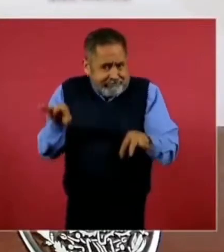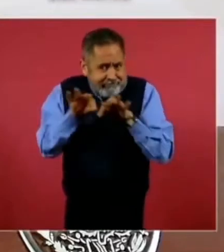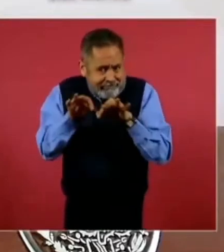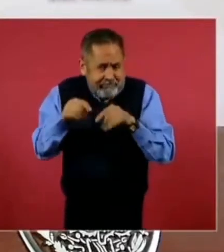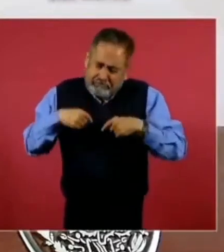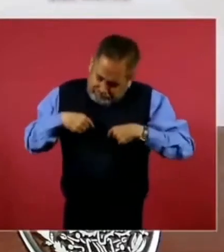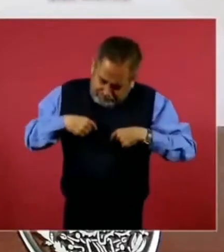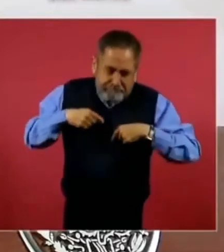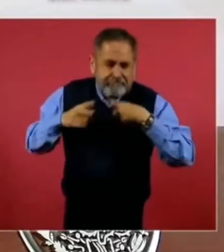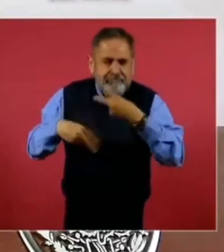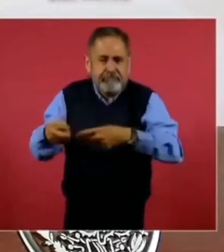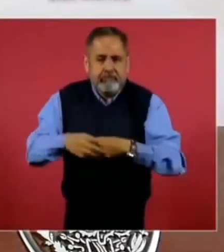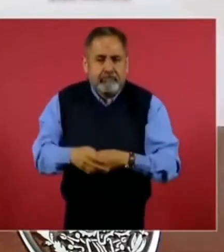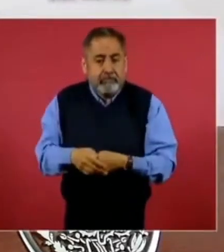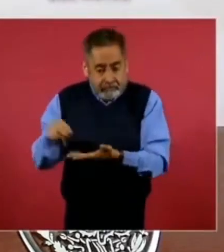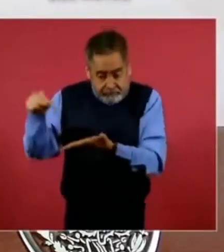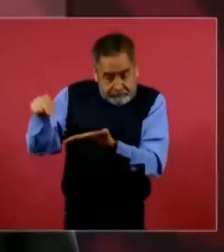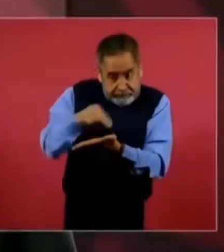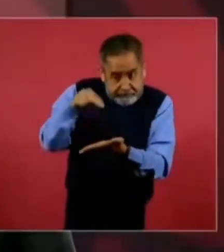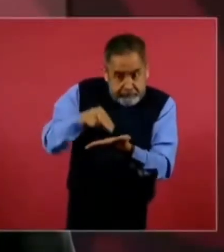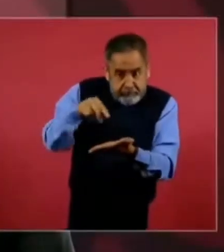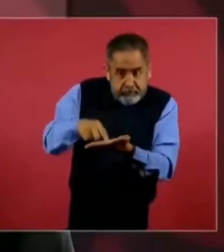Algo que nos ha ayudado mucho,